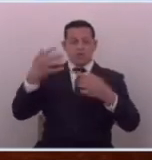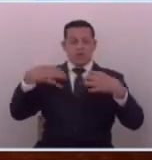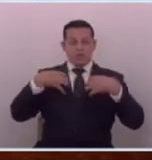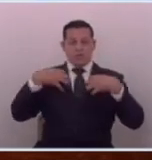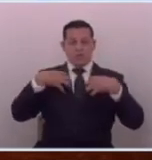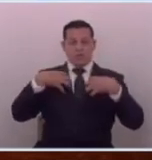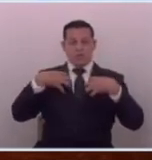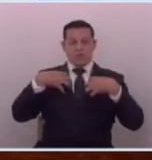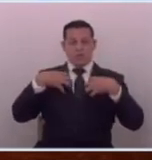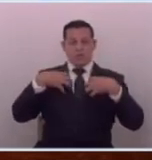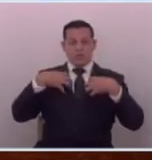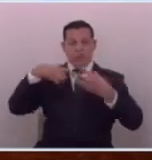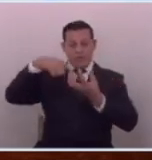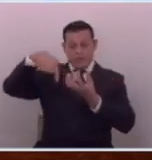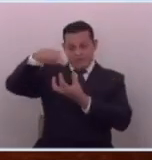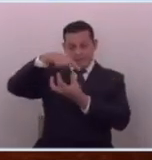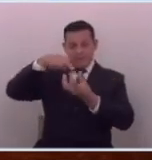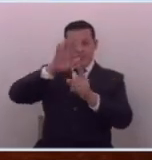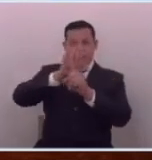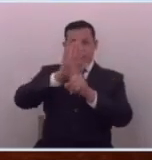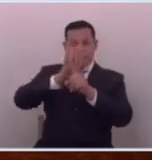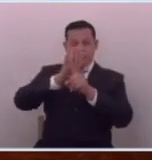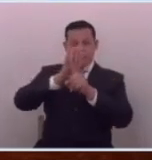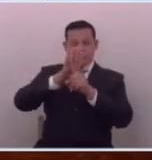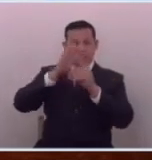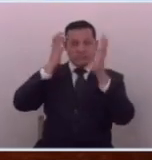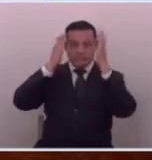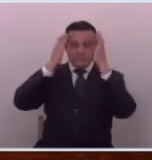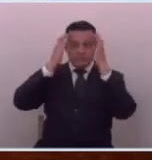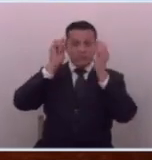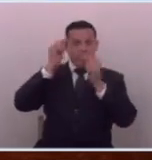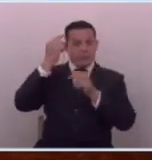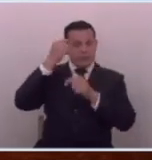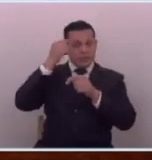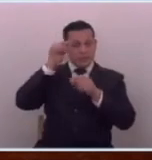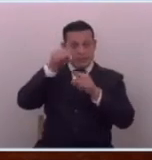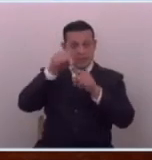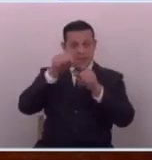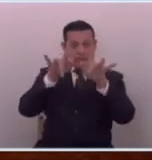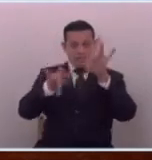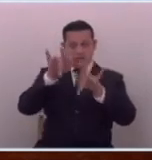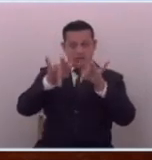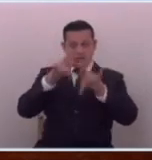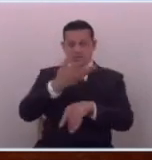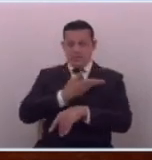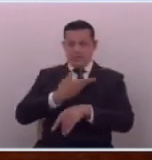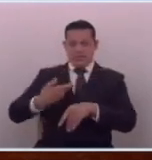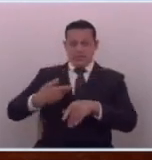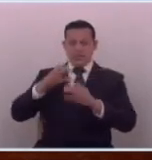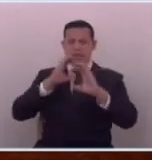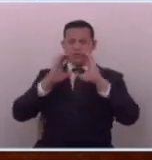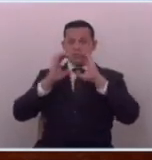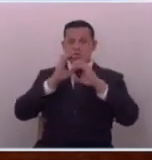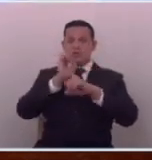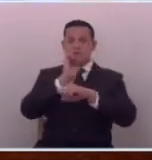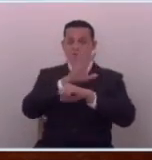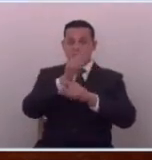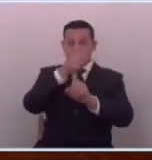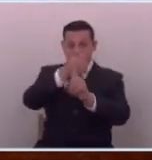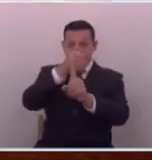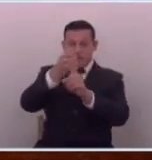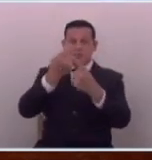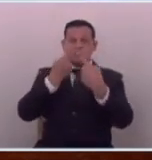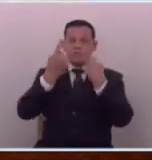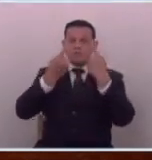ellos en su en sus delirios pensarán que está ahí el secretario de prensa la secretaria de comunicaciones diciéndole a cada